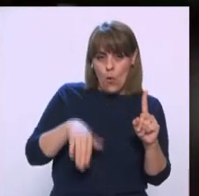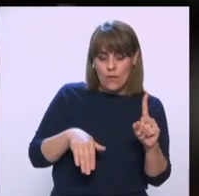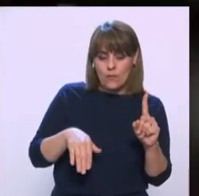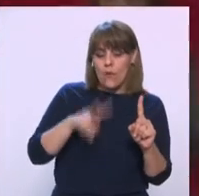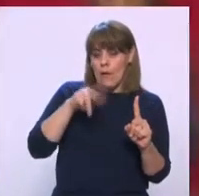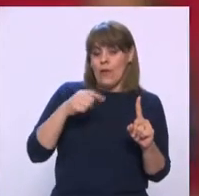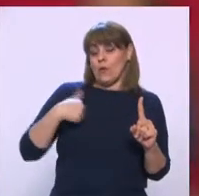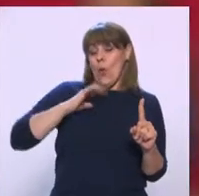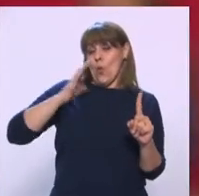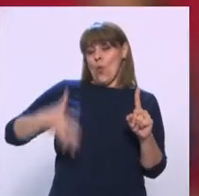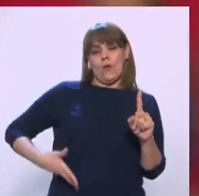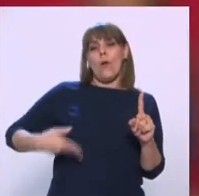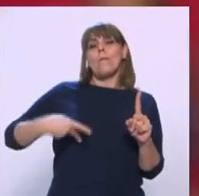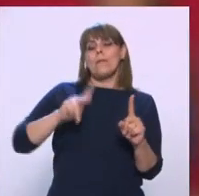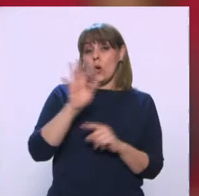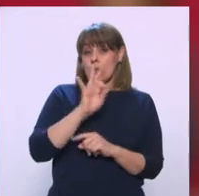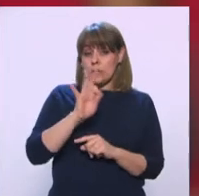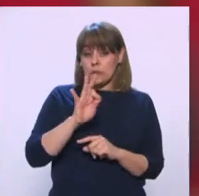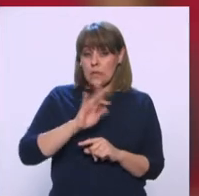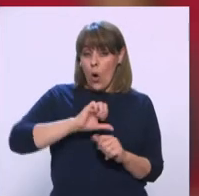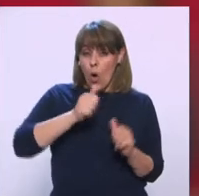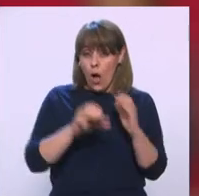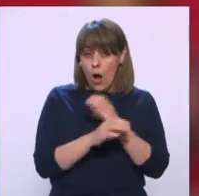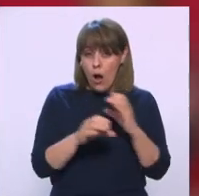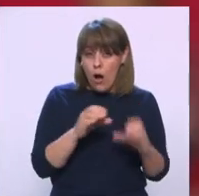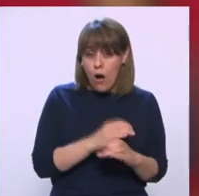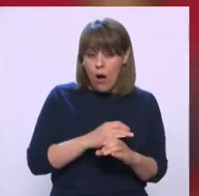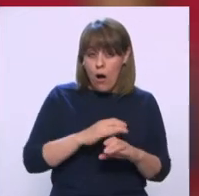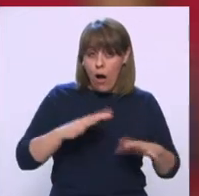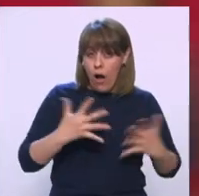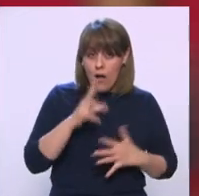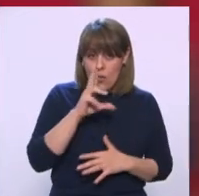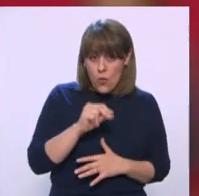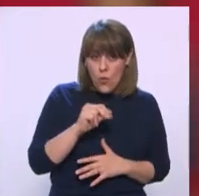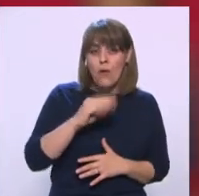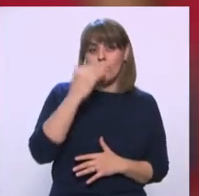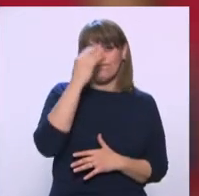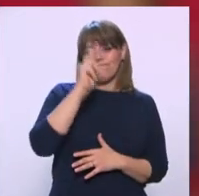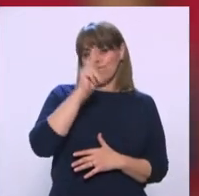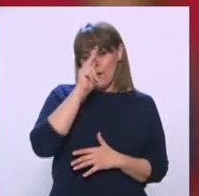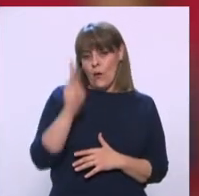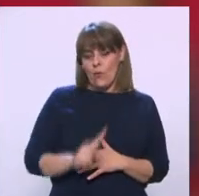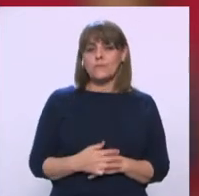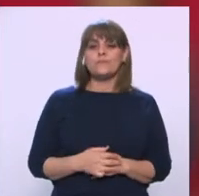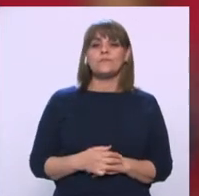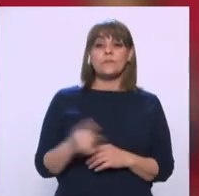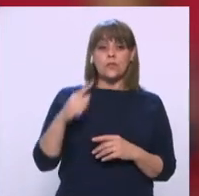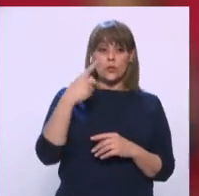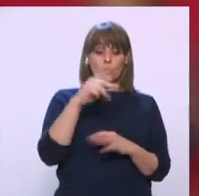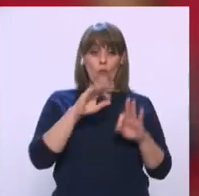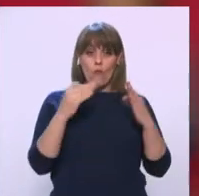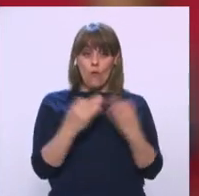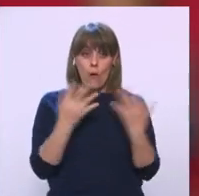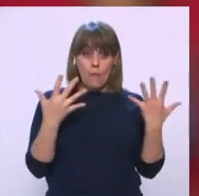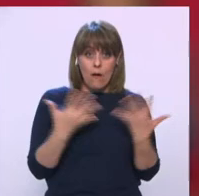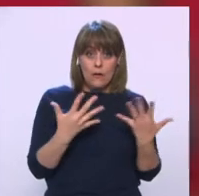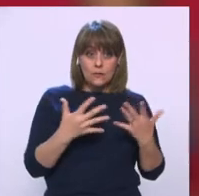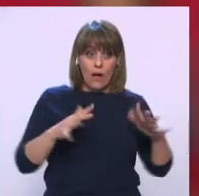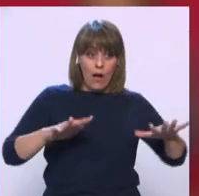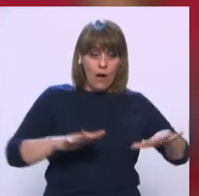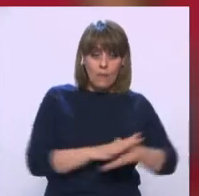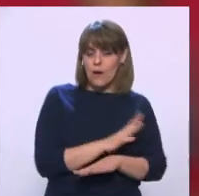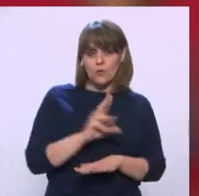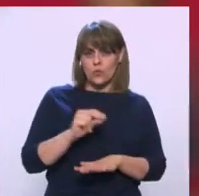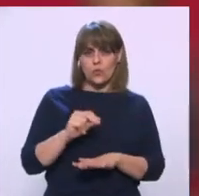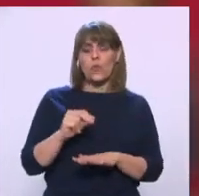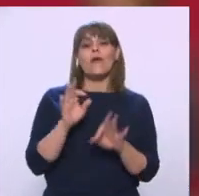Peor Desde el gobierno Federal Se anunció Que no cambiará La estrategia Para el combate Al COVID-19 Pues ha dado Resultados Y para no Colapsar